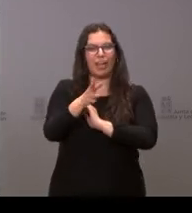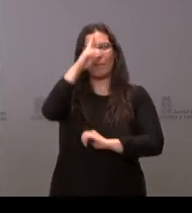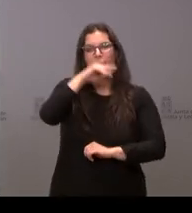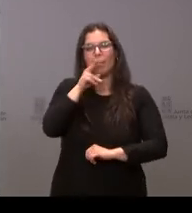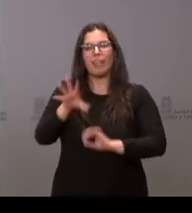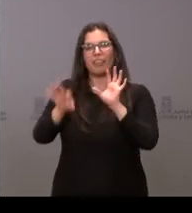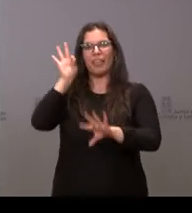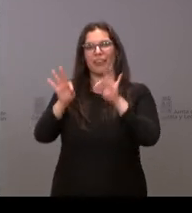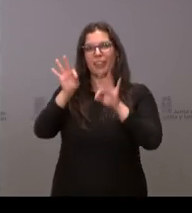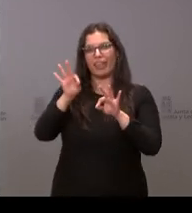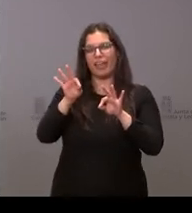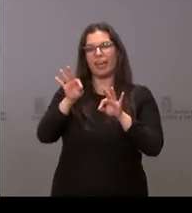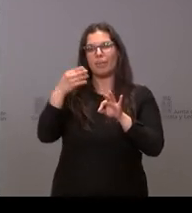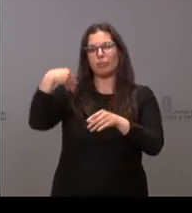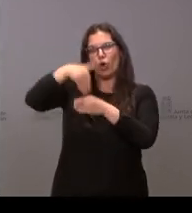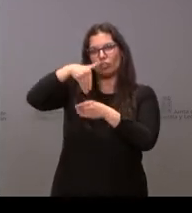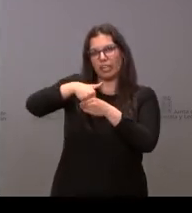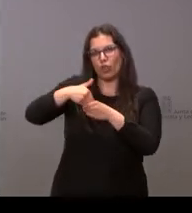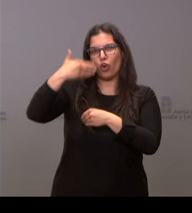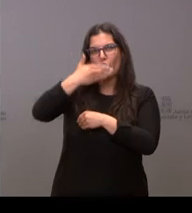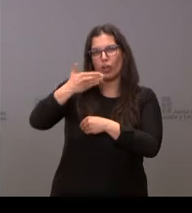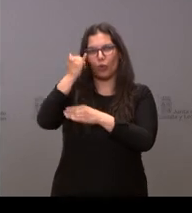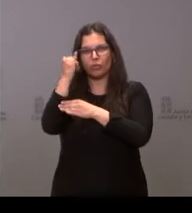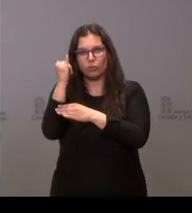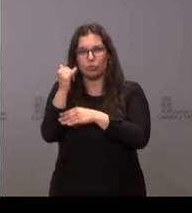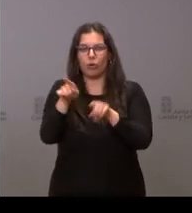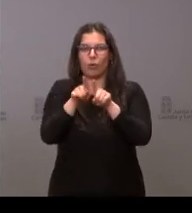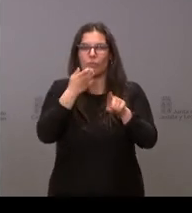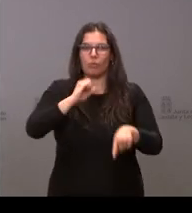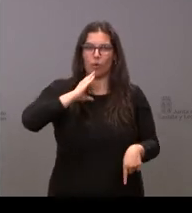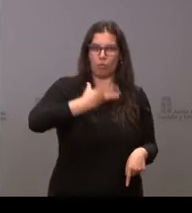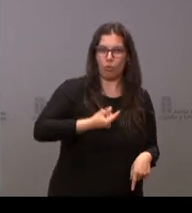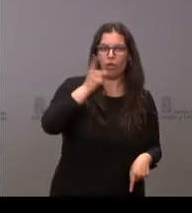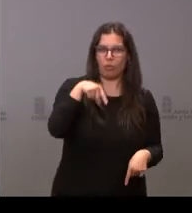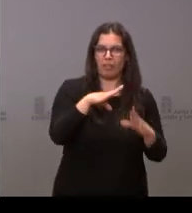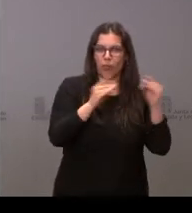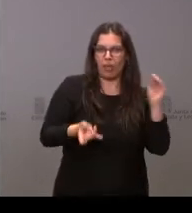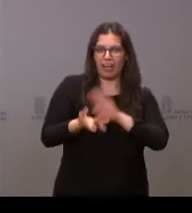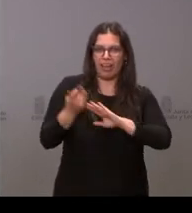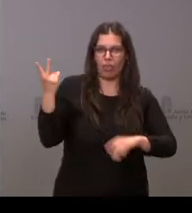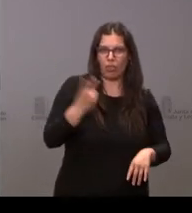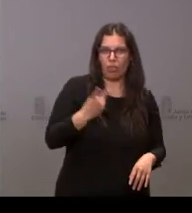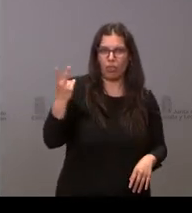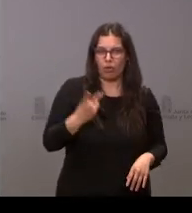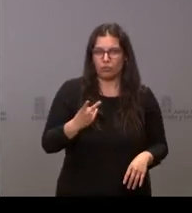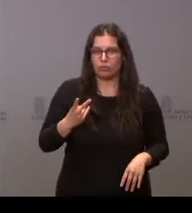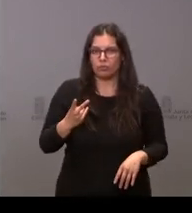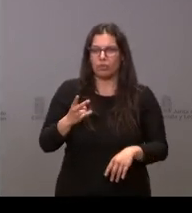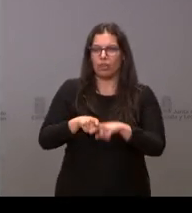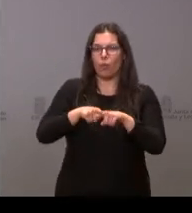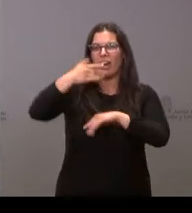Partido Vox, su socio de gobierno, como hizo en Murcia y como llegó a hacer en Andalucía también presionara para que lo hubiera?